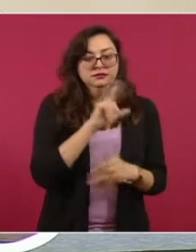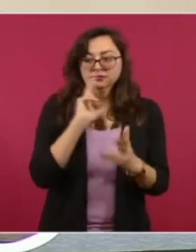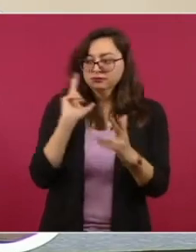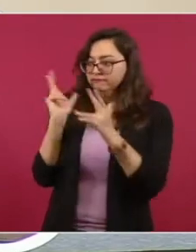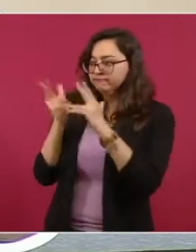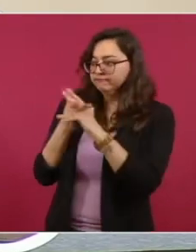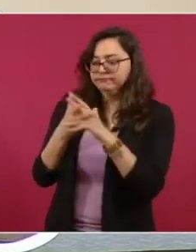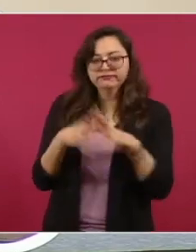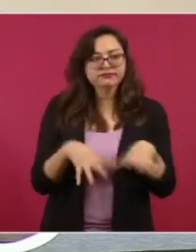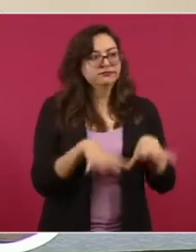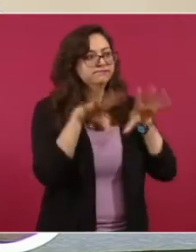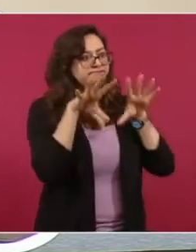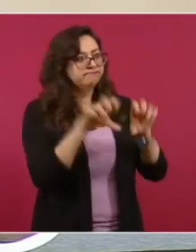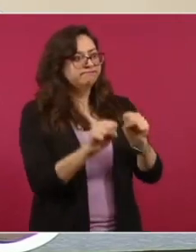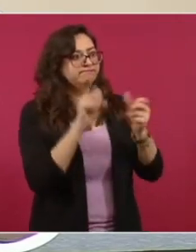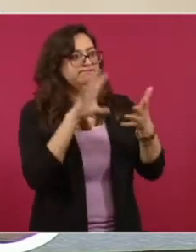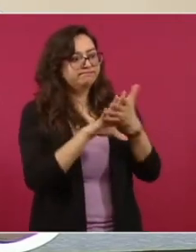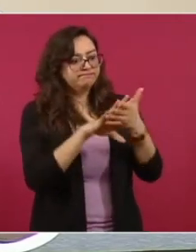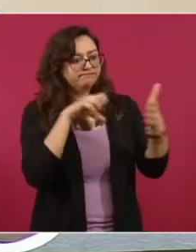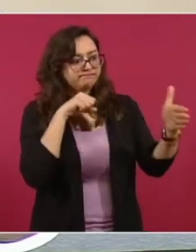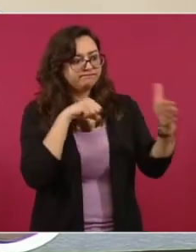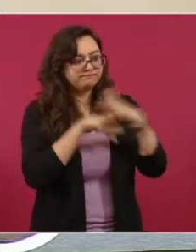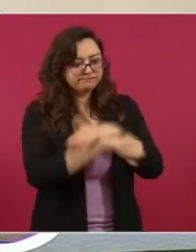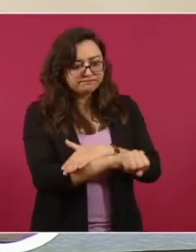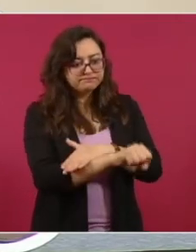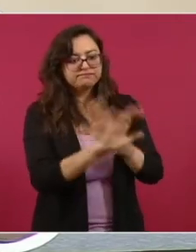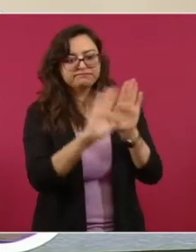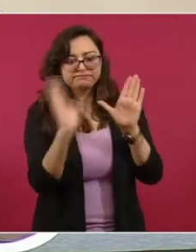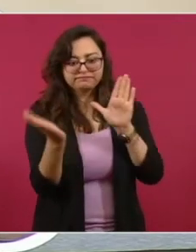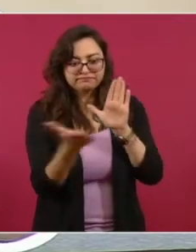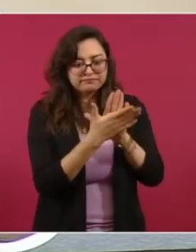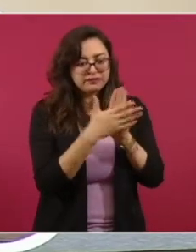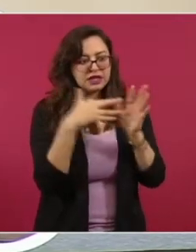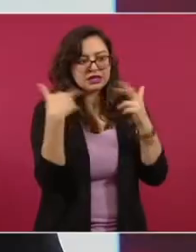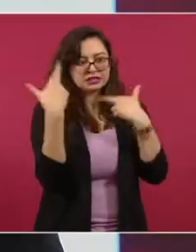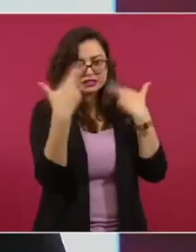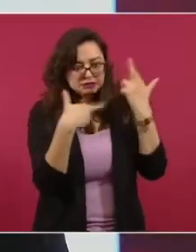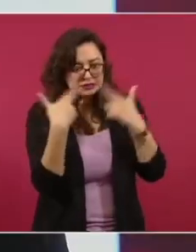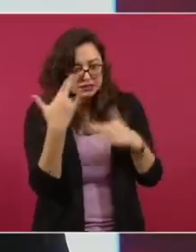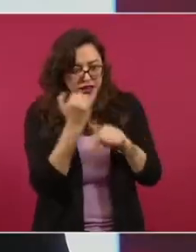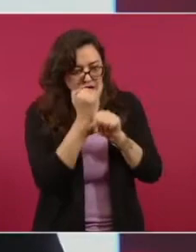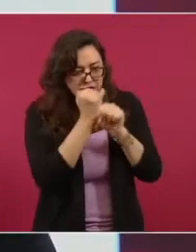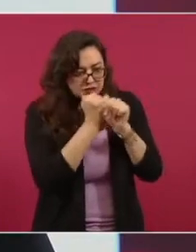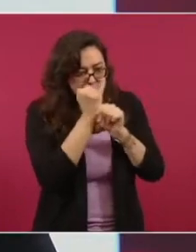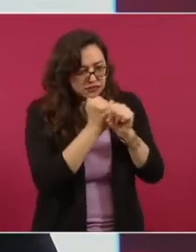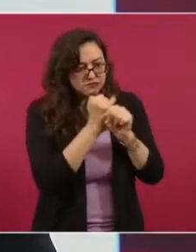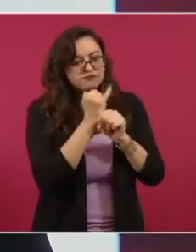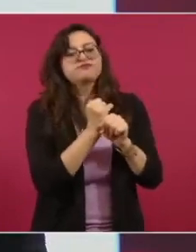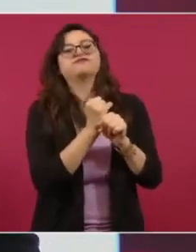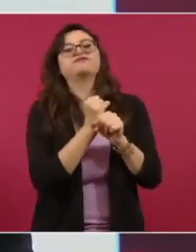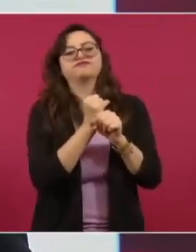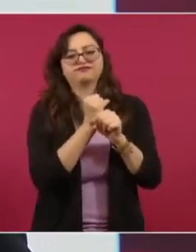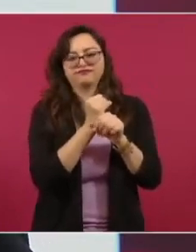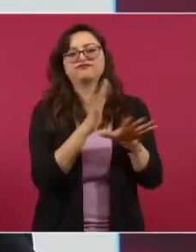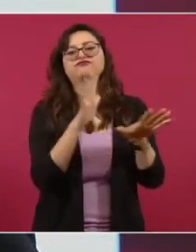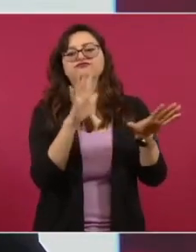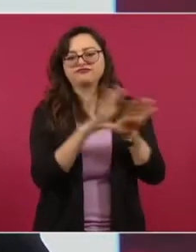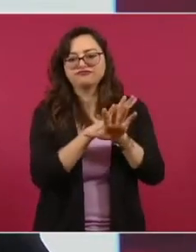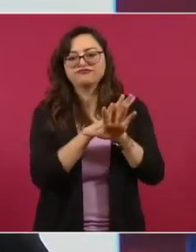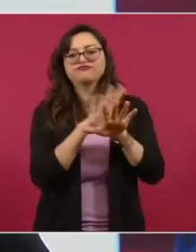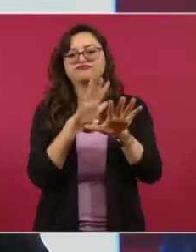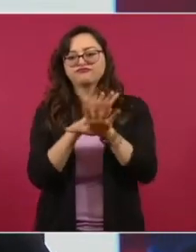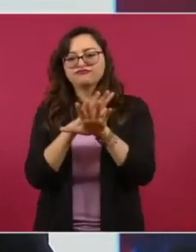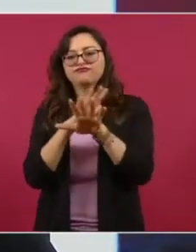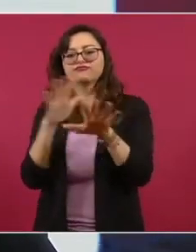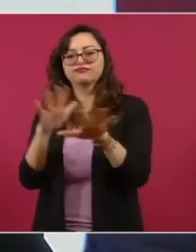mujeres, revisando las carpetas de delitos, empezamos a ver cambios. Y aquí es como